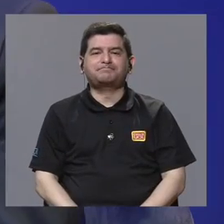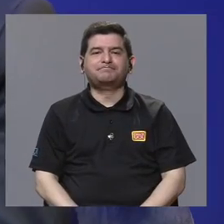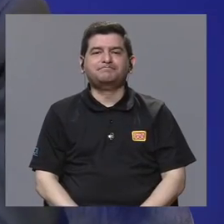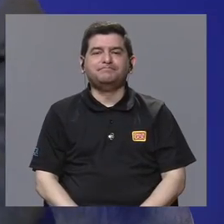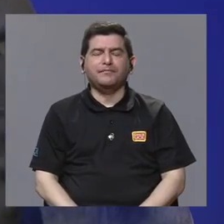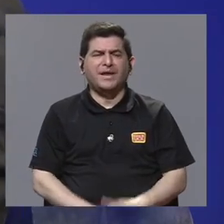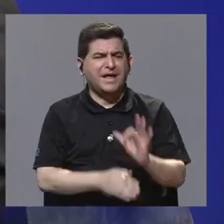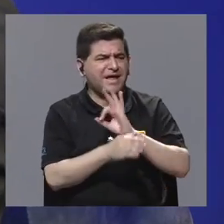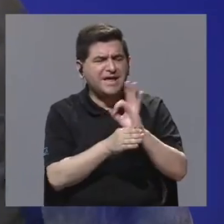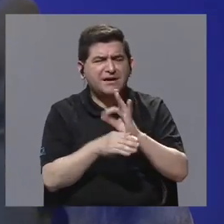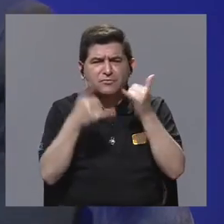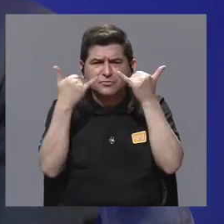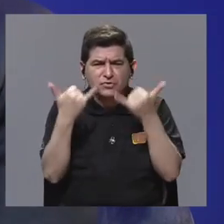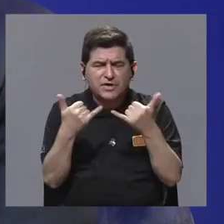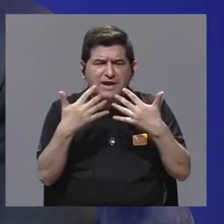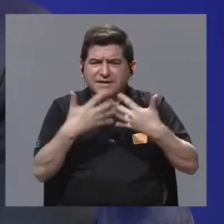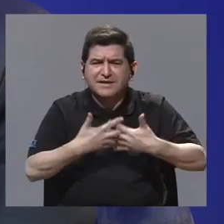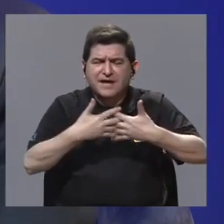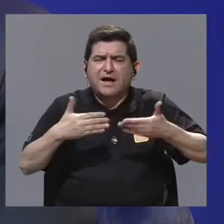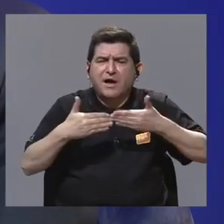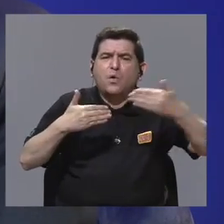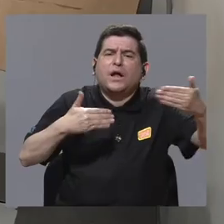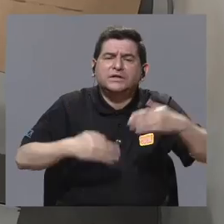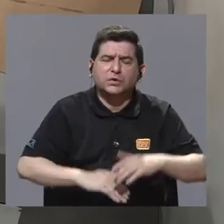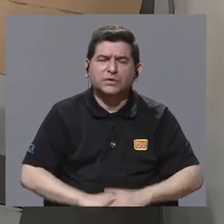¿Cuándo entra en funcionamiento el ciclotron?